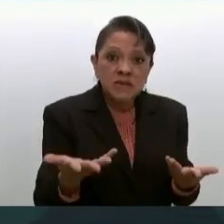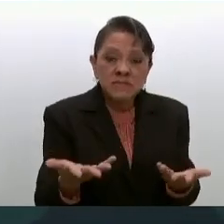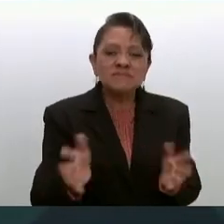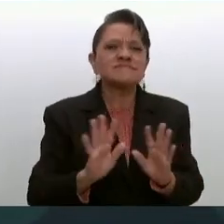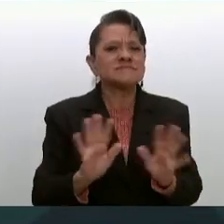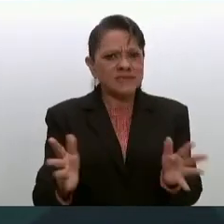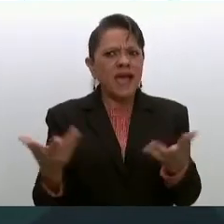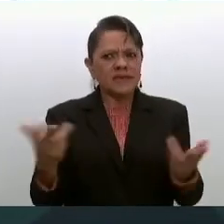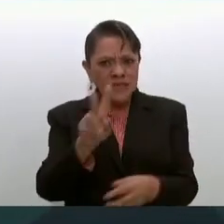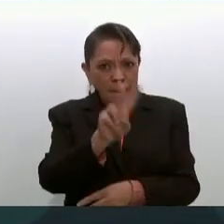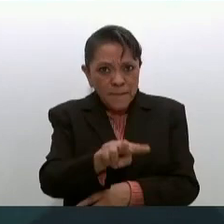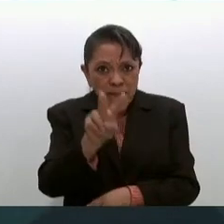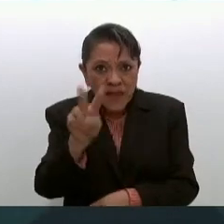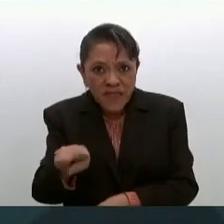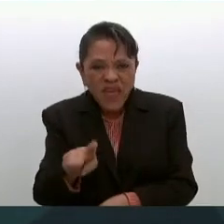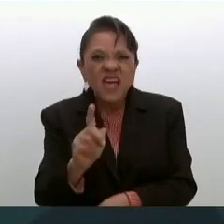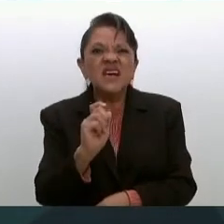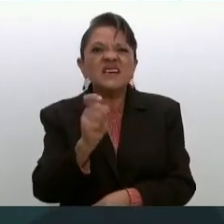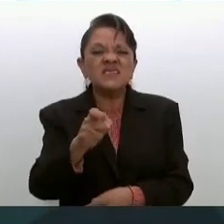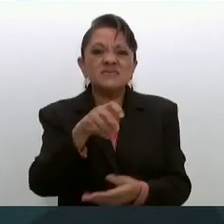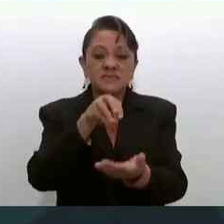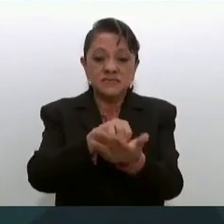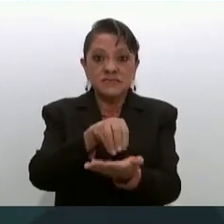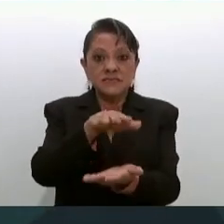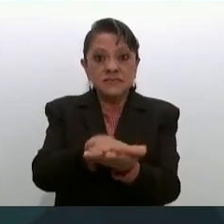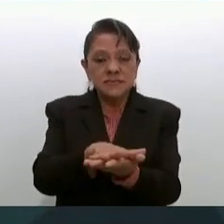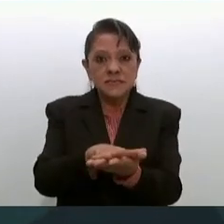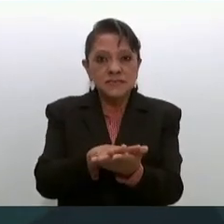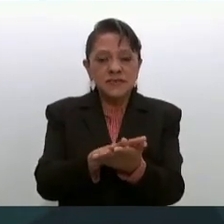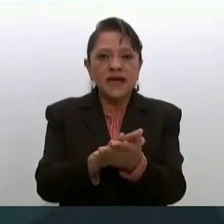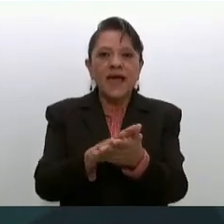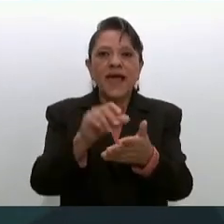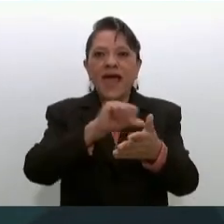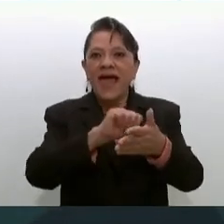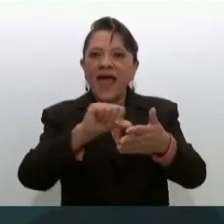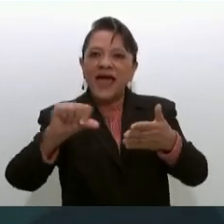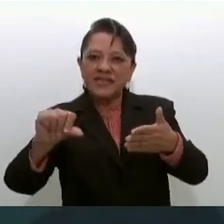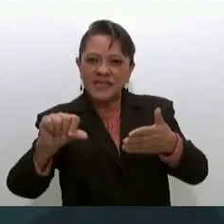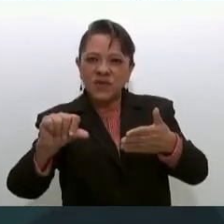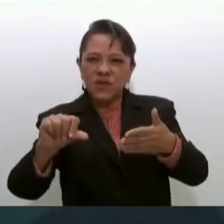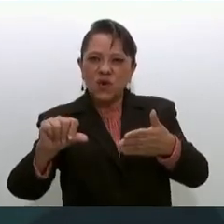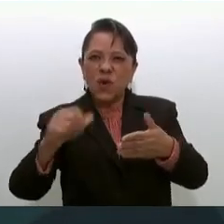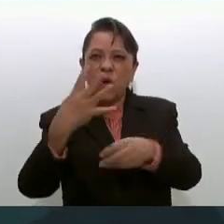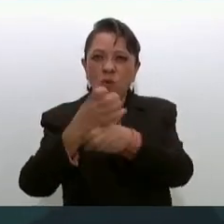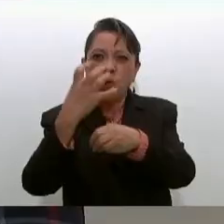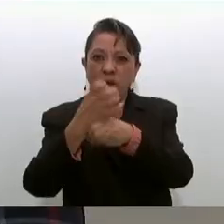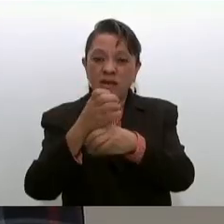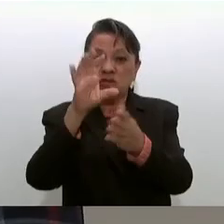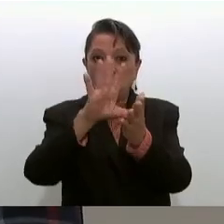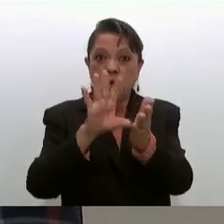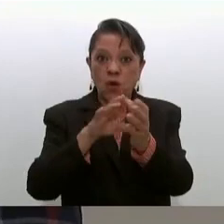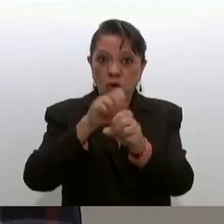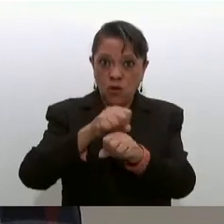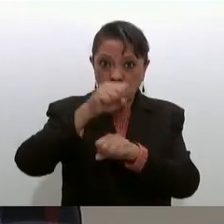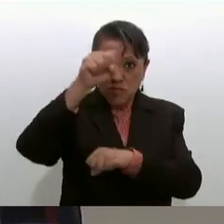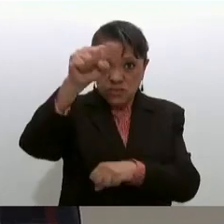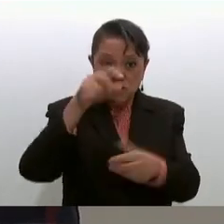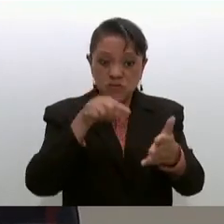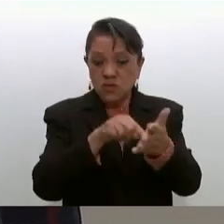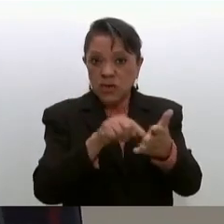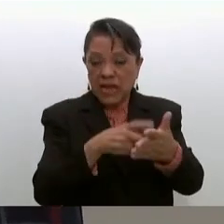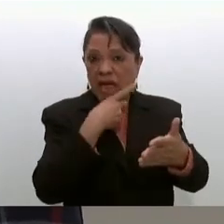lo que establece el artículo cuarto de nuestra constitución que